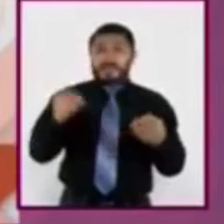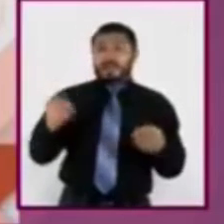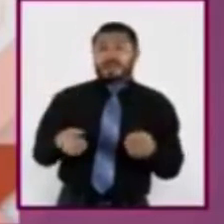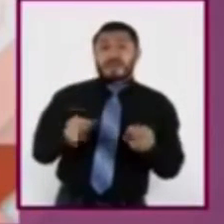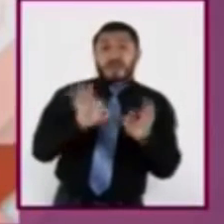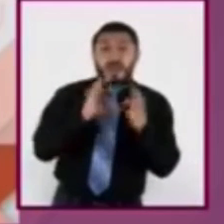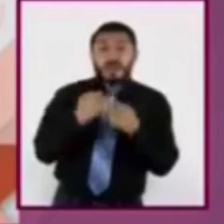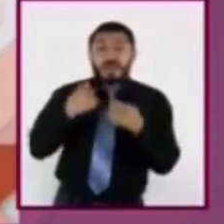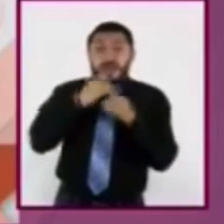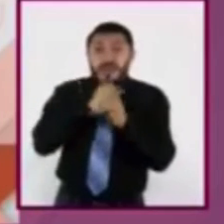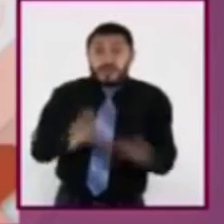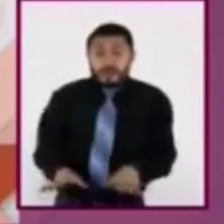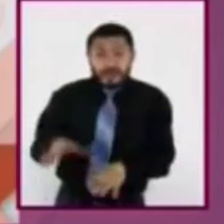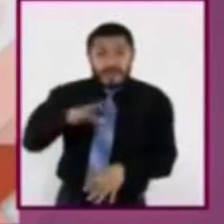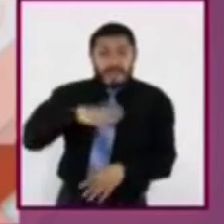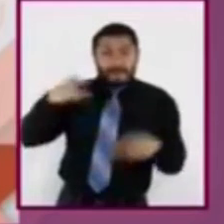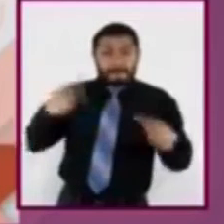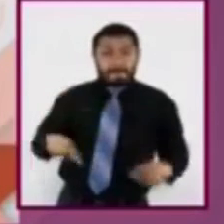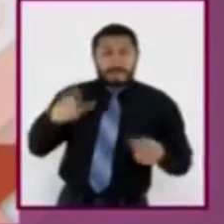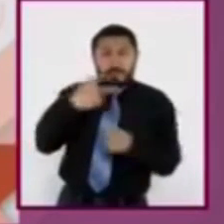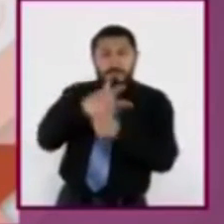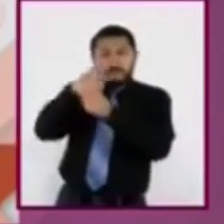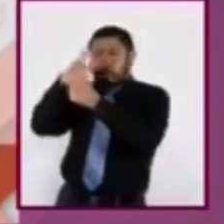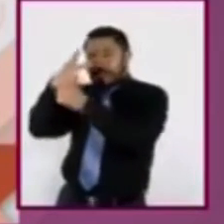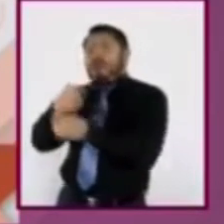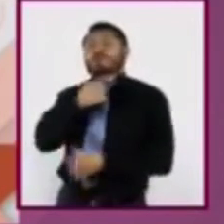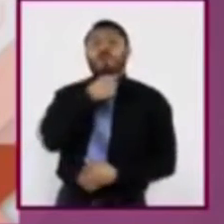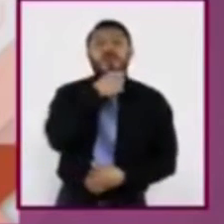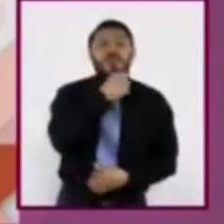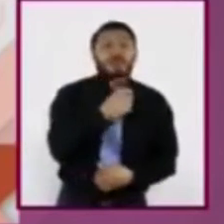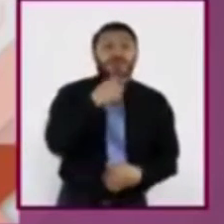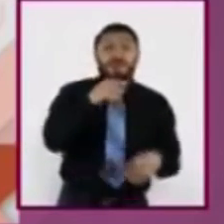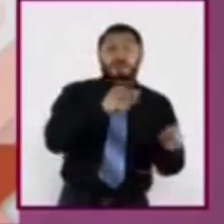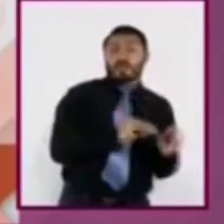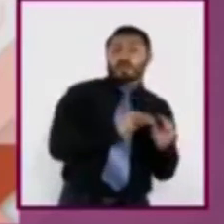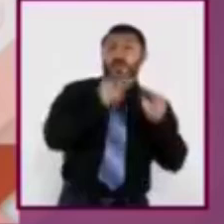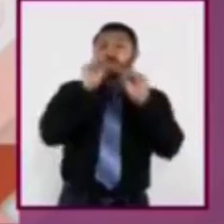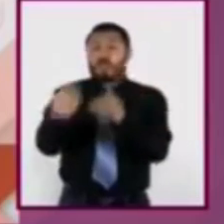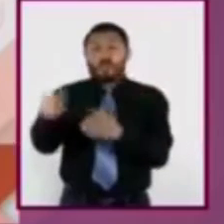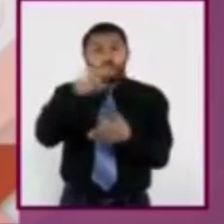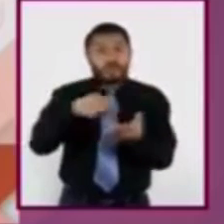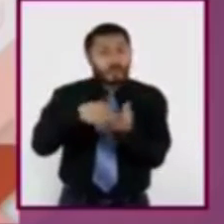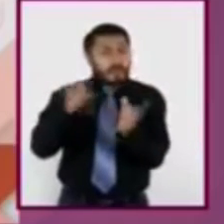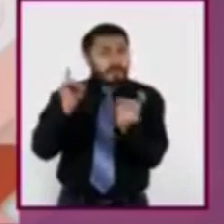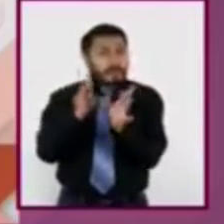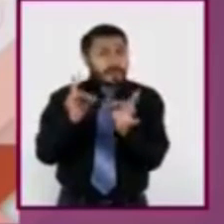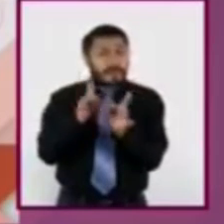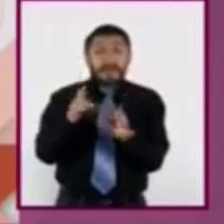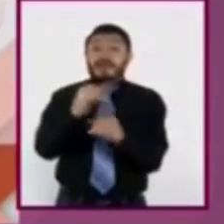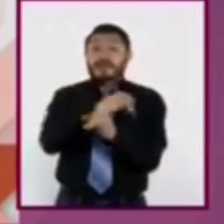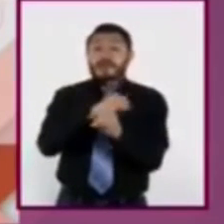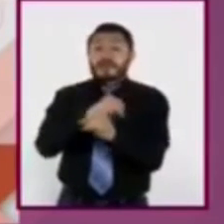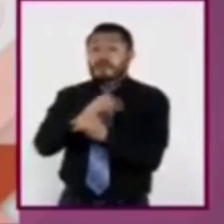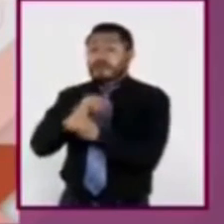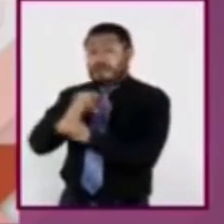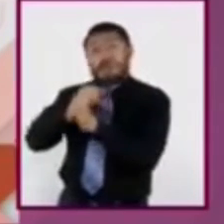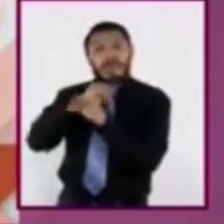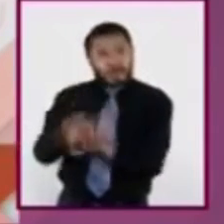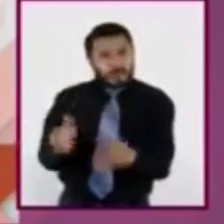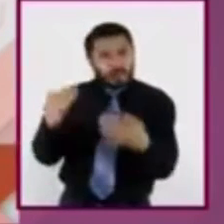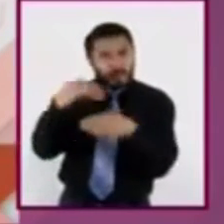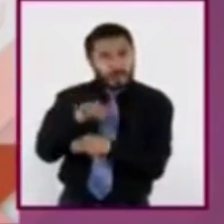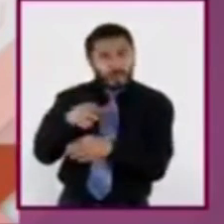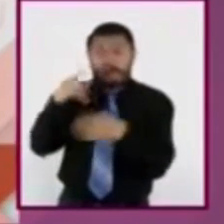pueden ser los reporteros o corresponsales, que se trasladan al lugar de los hechos para recabar información de las